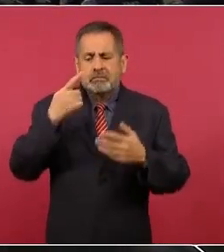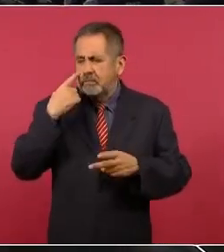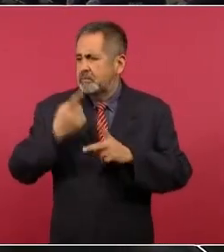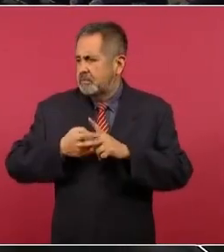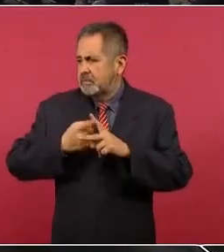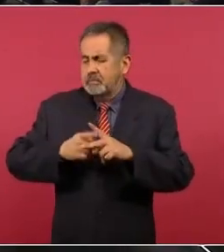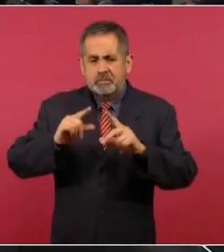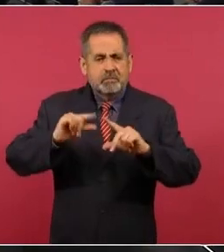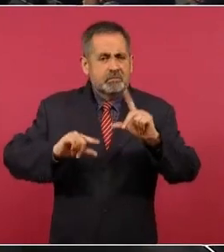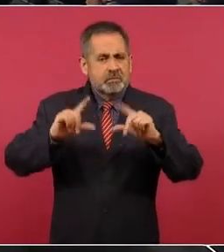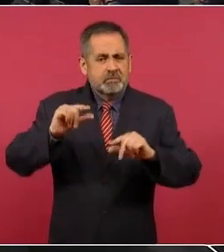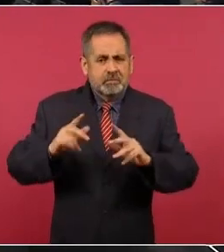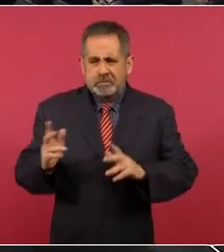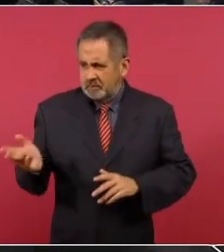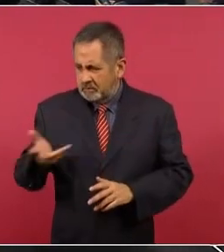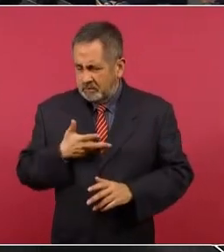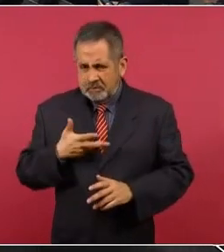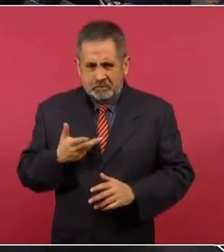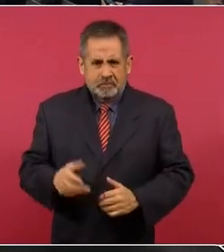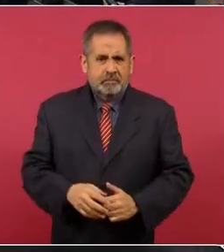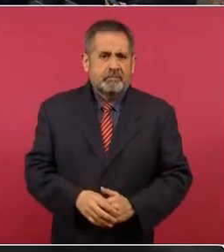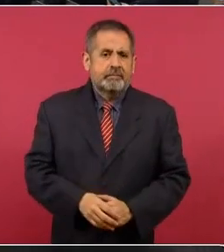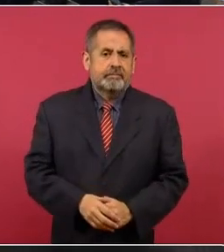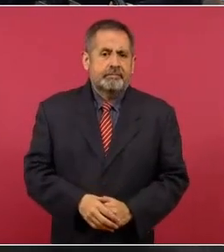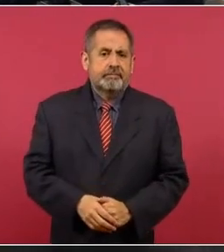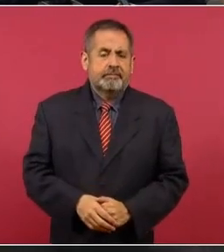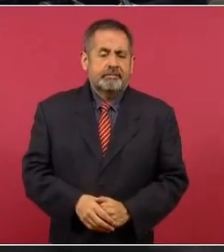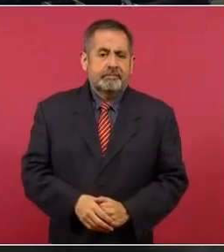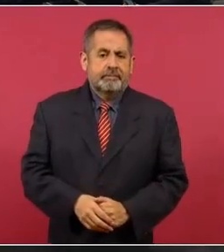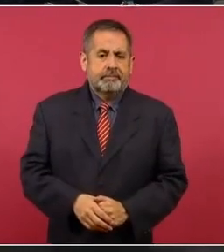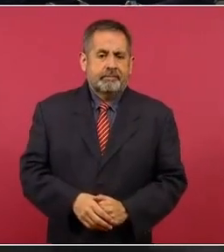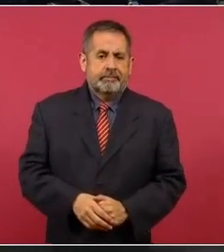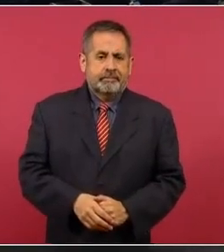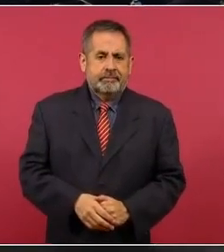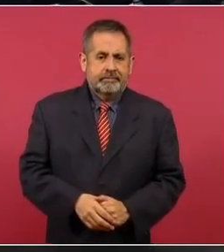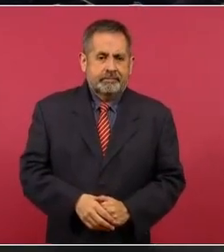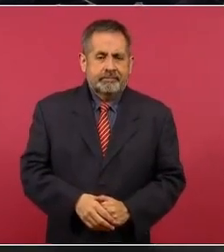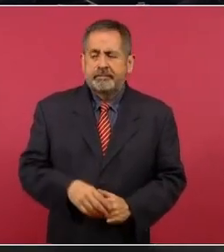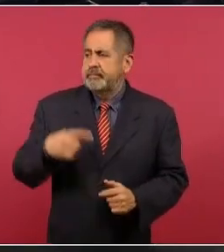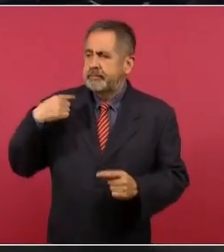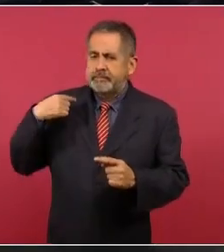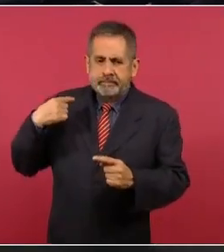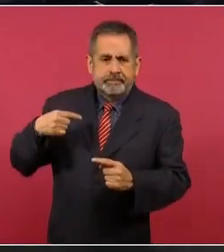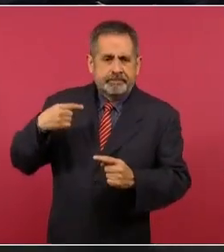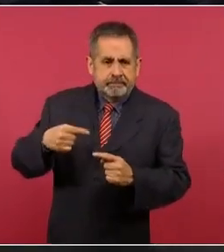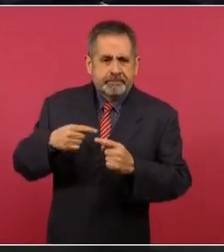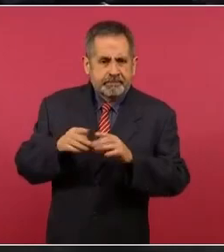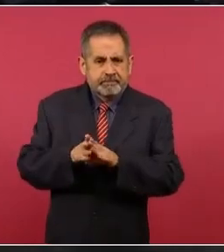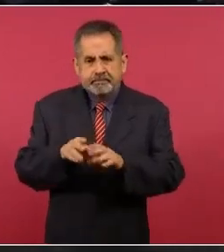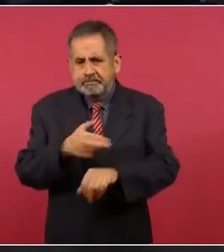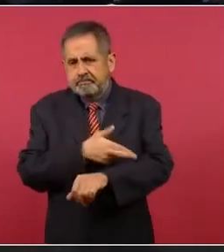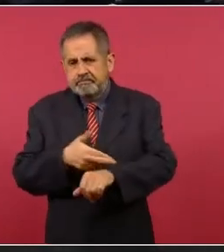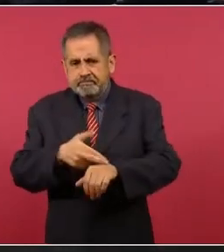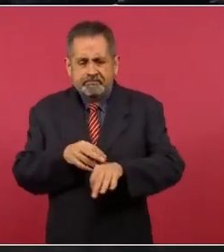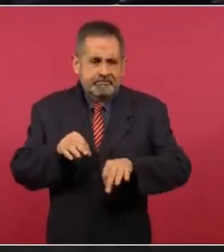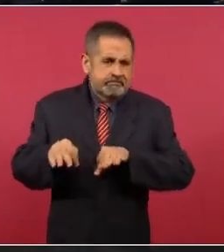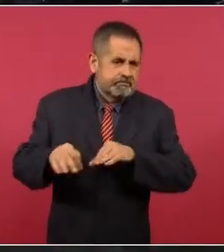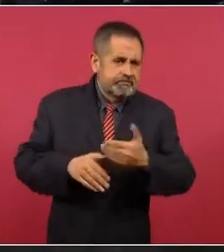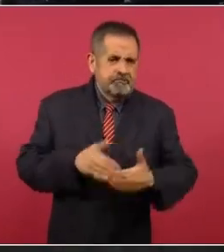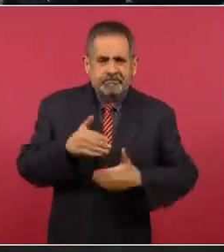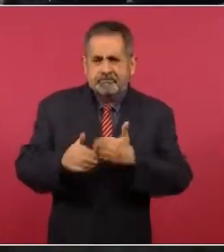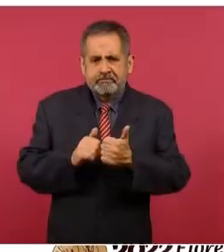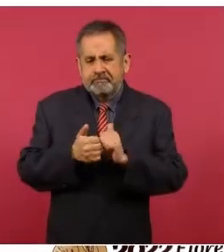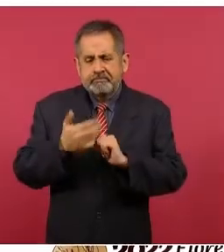de lo que hemos venido haciendo y